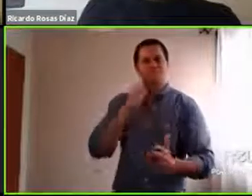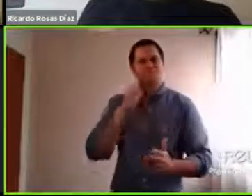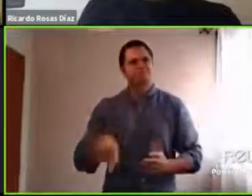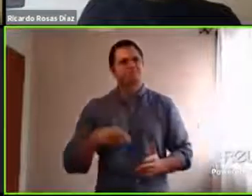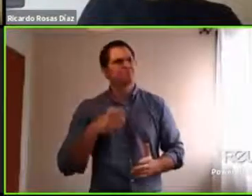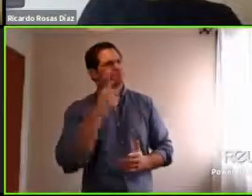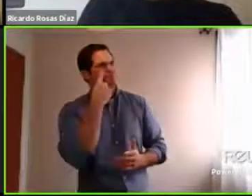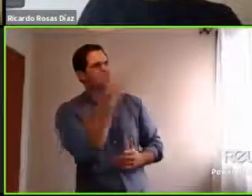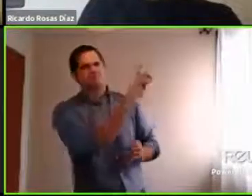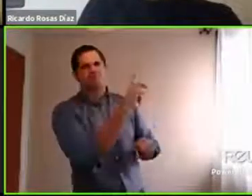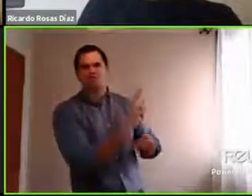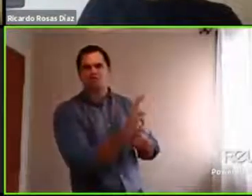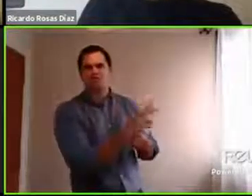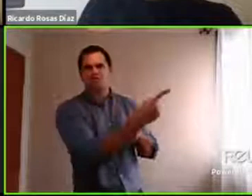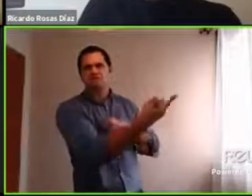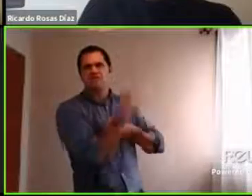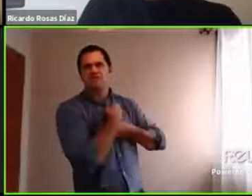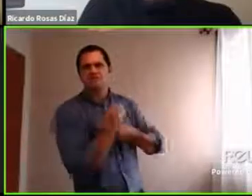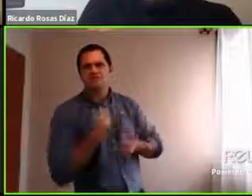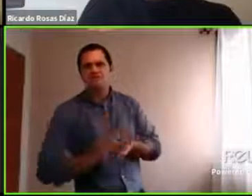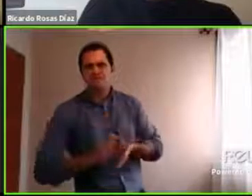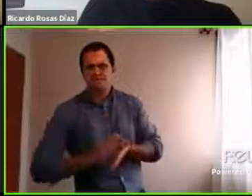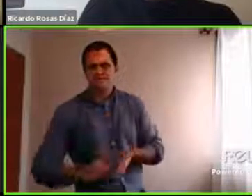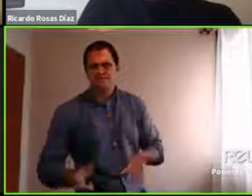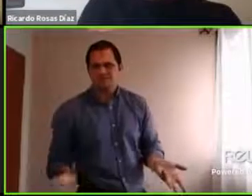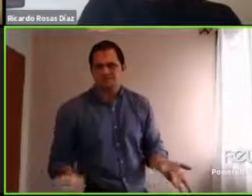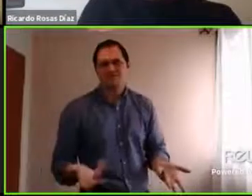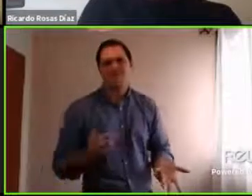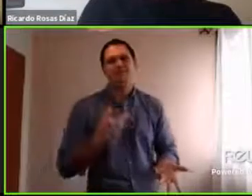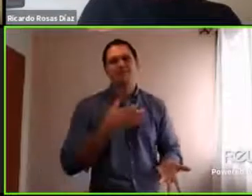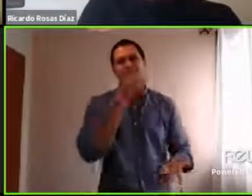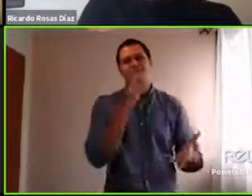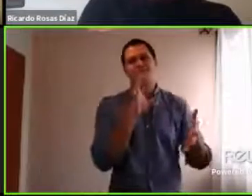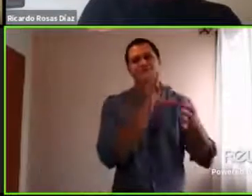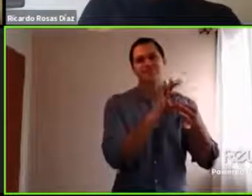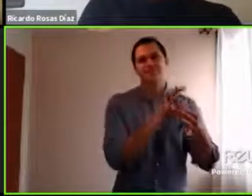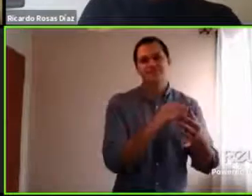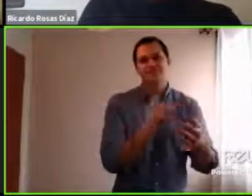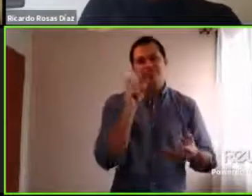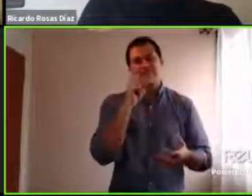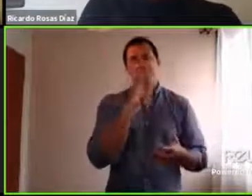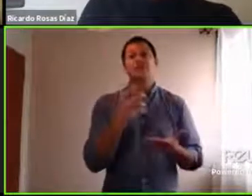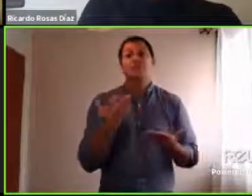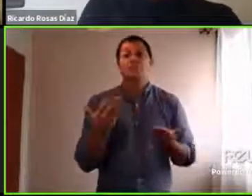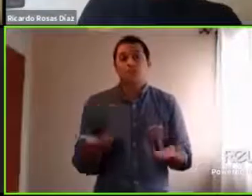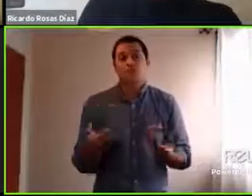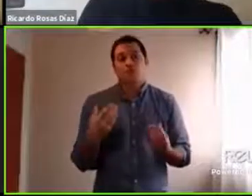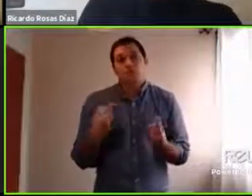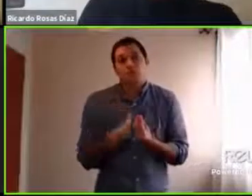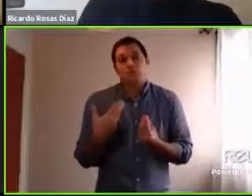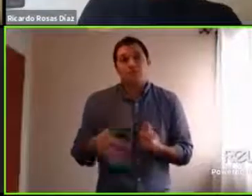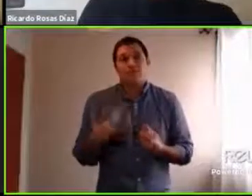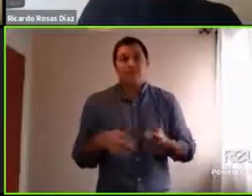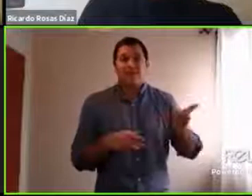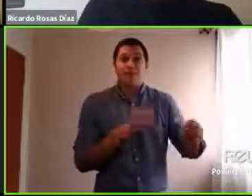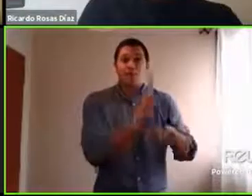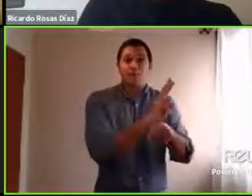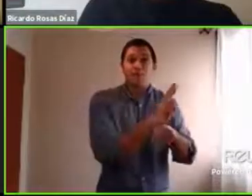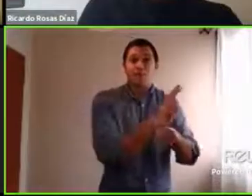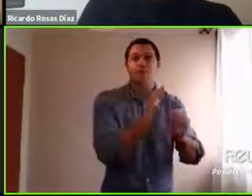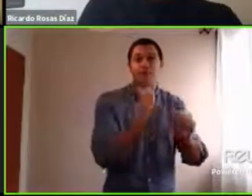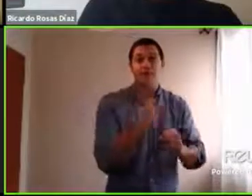No se juega lo vincular, en que quiere hacer lo que le propone a alguna maestra, entonces todo lo que se pueda trabajar desde ahí me parece que